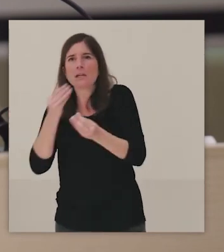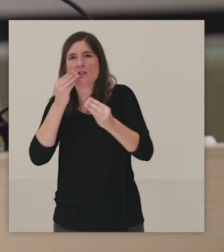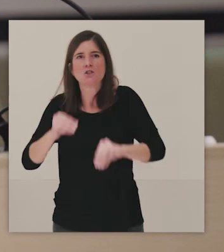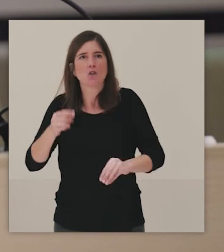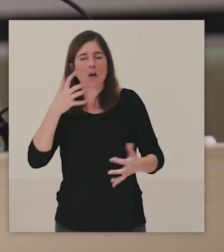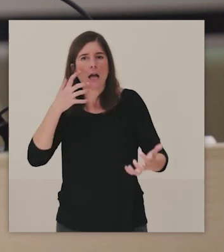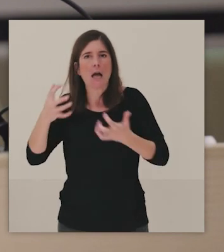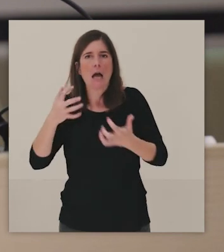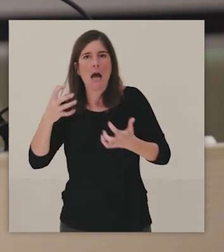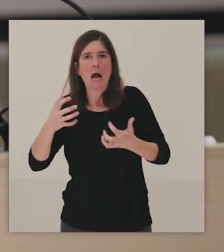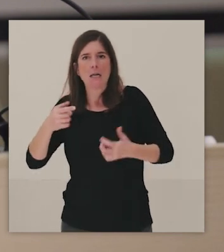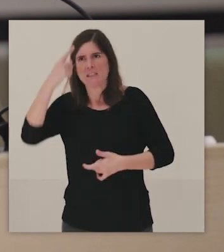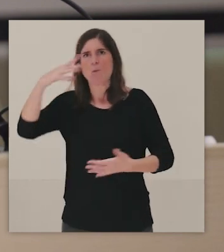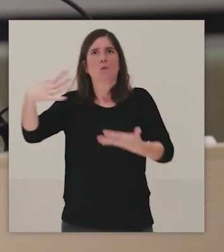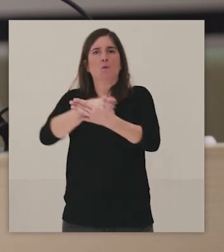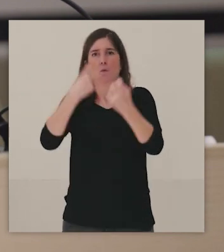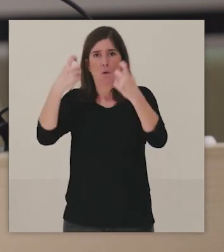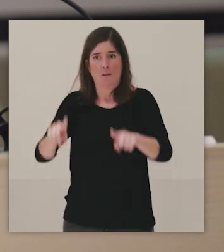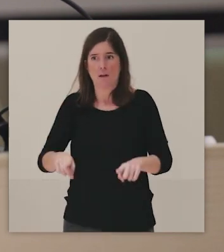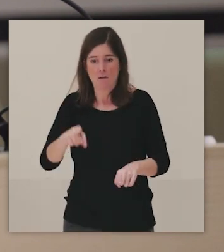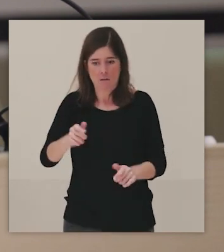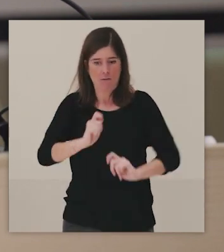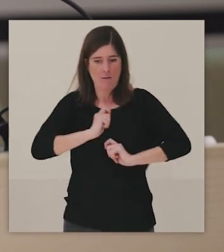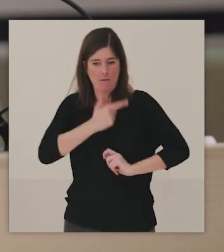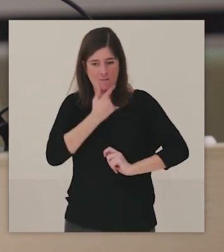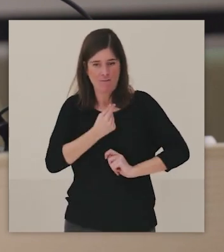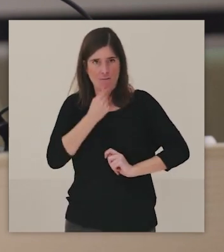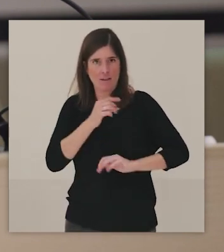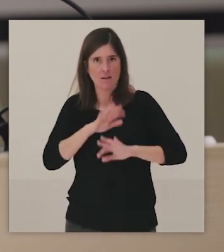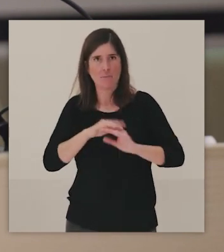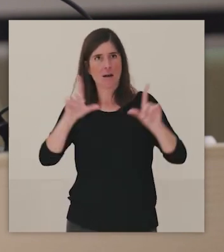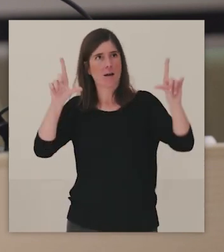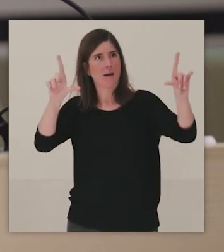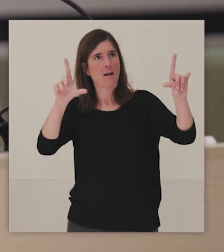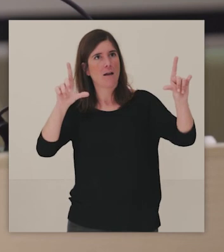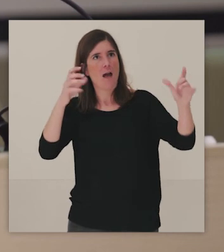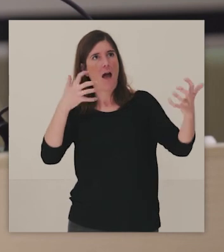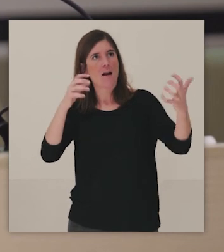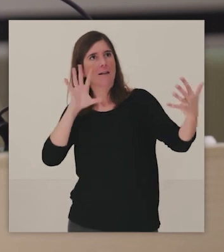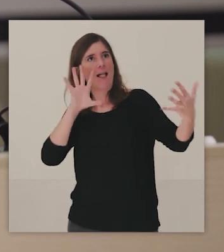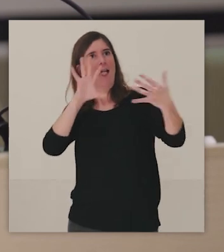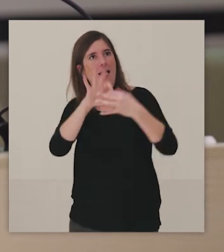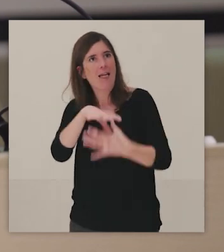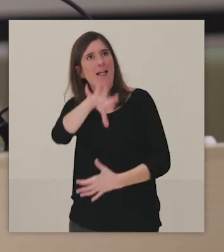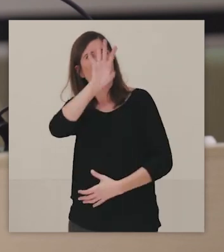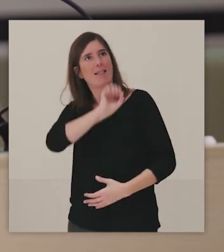del arte y es una aproximación sencilla para acercarse a la obra de arte o